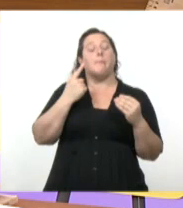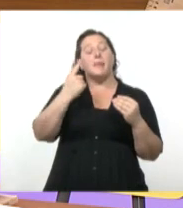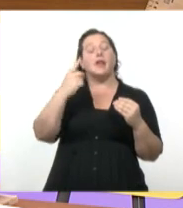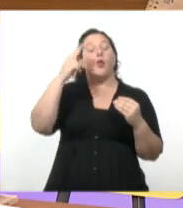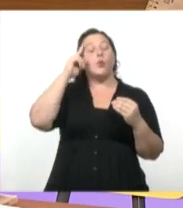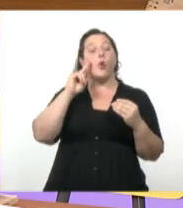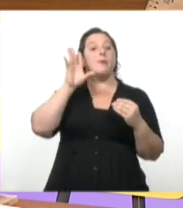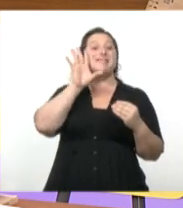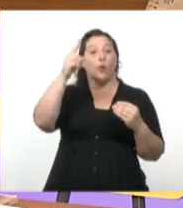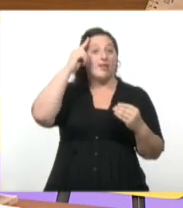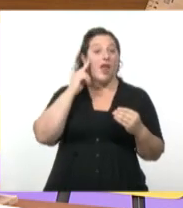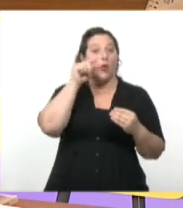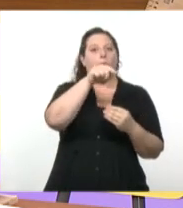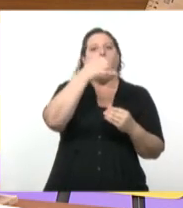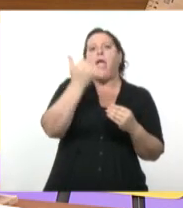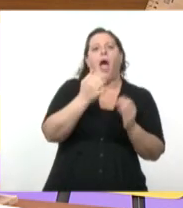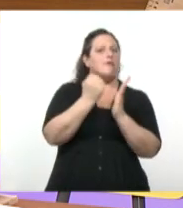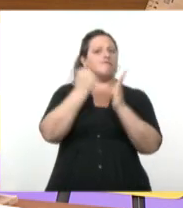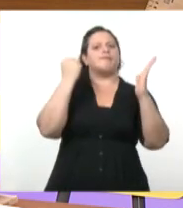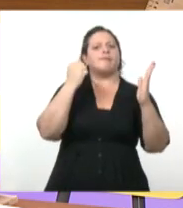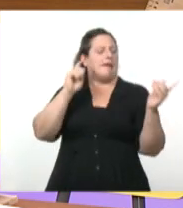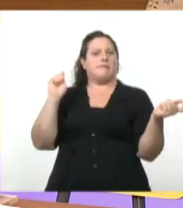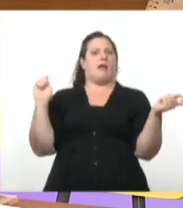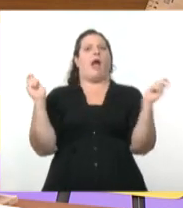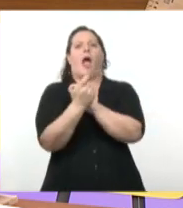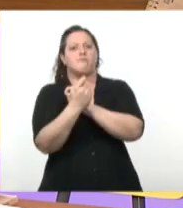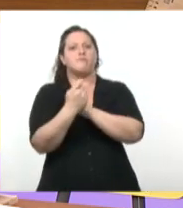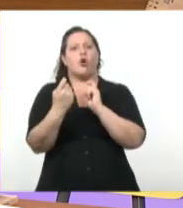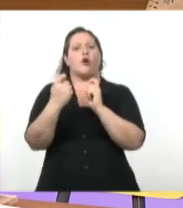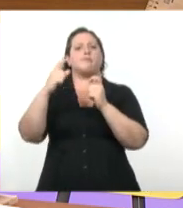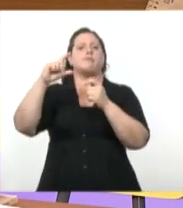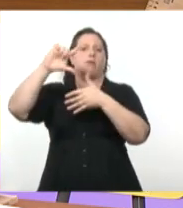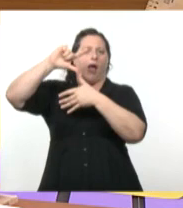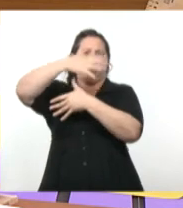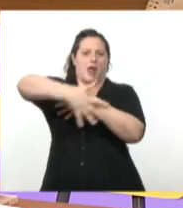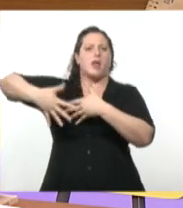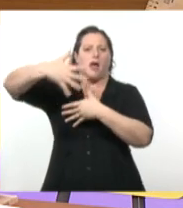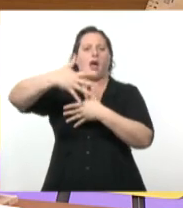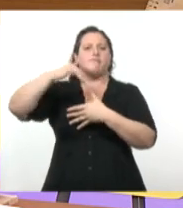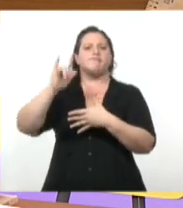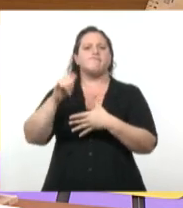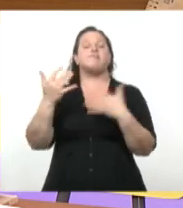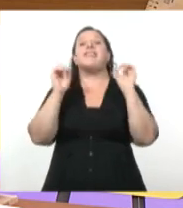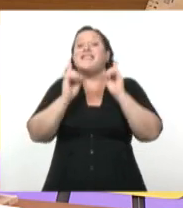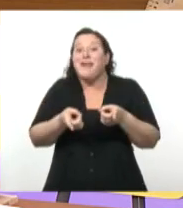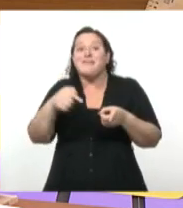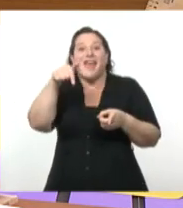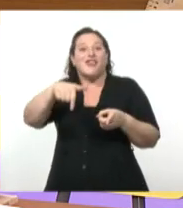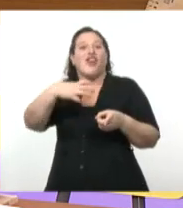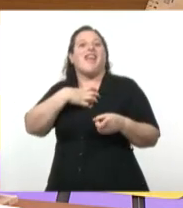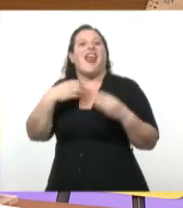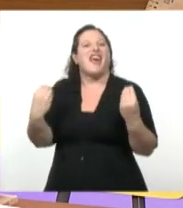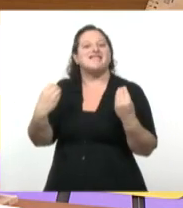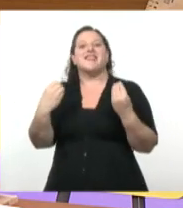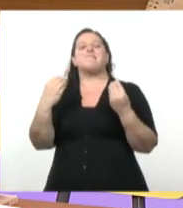en la geopolítica latinoamericana. Y vuelven las clases de artes visuales. ¿Se acuerdan que habíamos